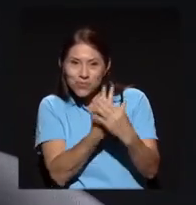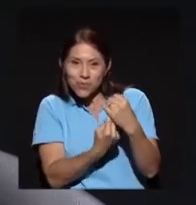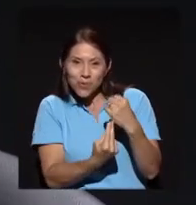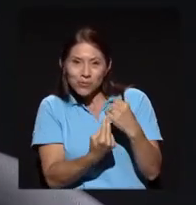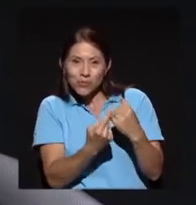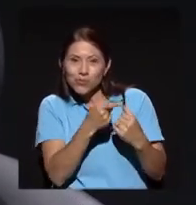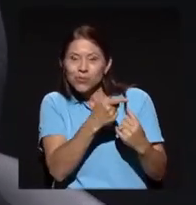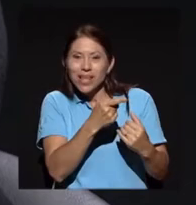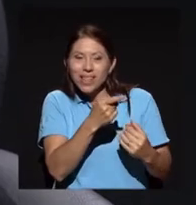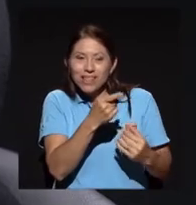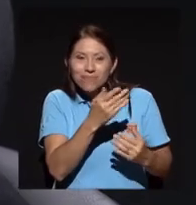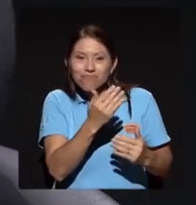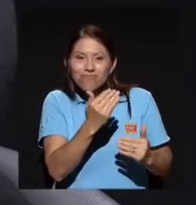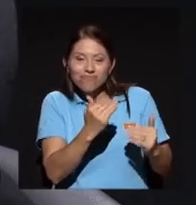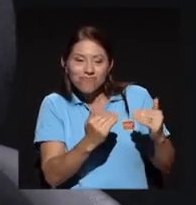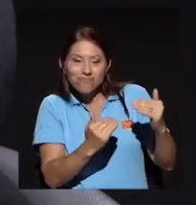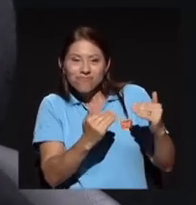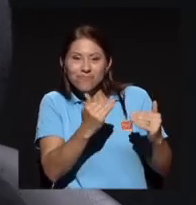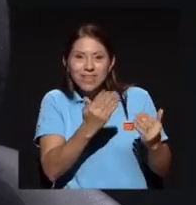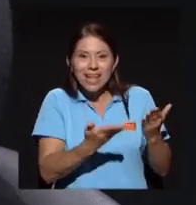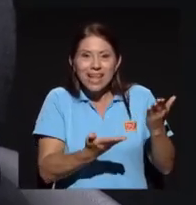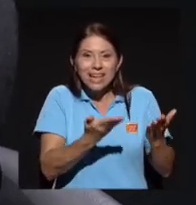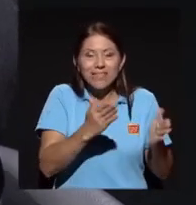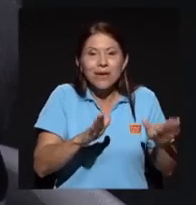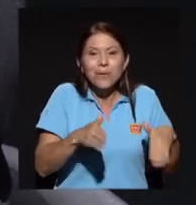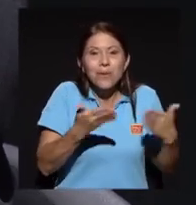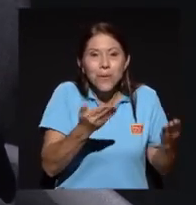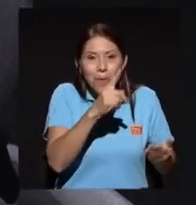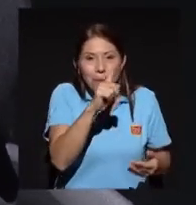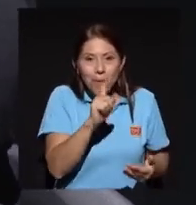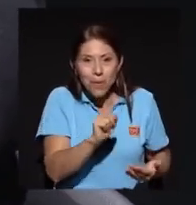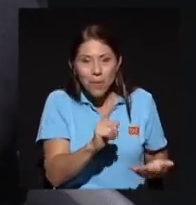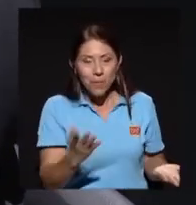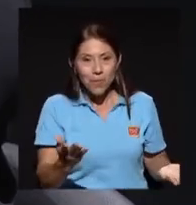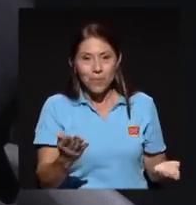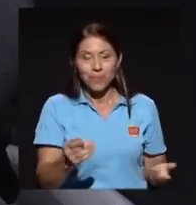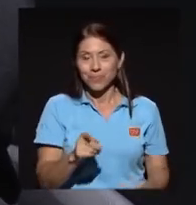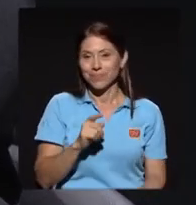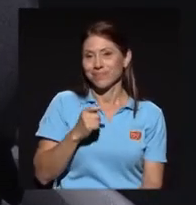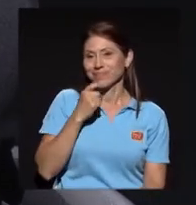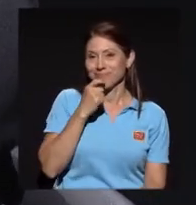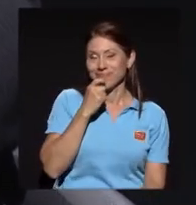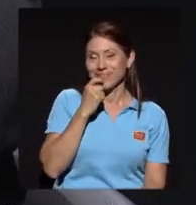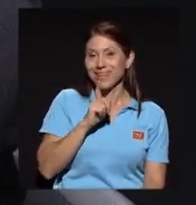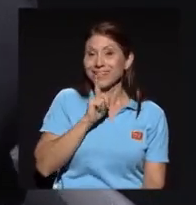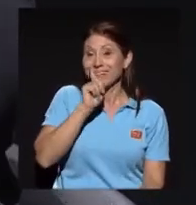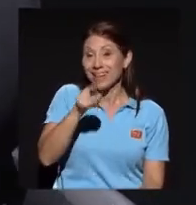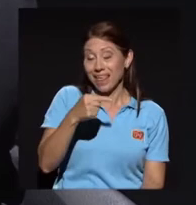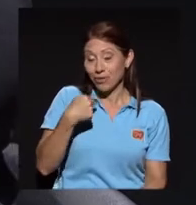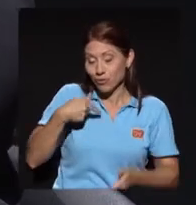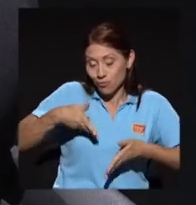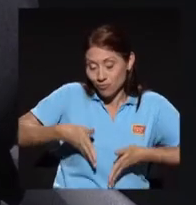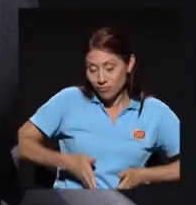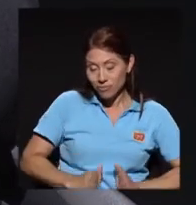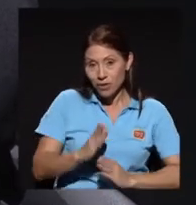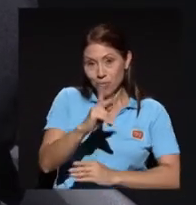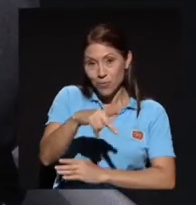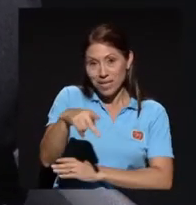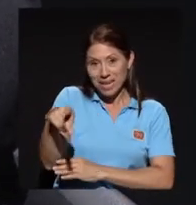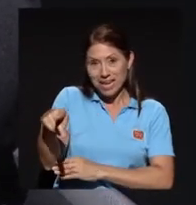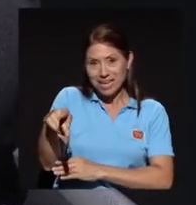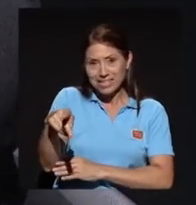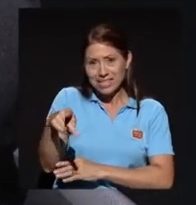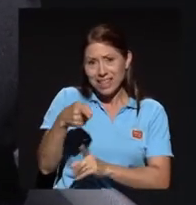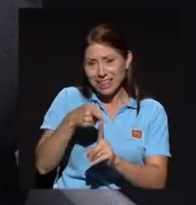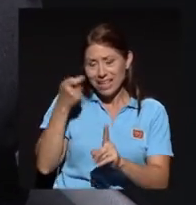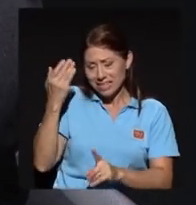génesis Bueno en realidad como le dije desde me vine muy pequeña de puntarenas sin embargo por supuesto que me